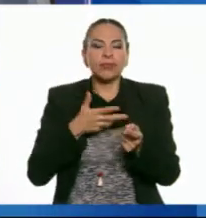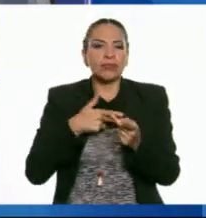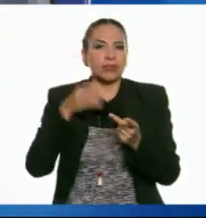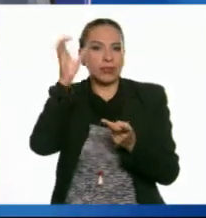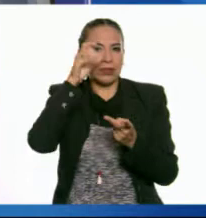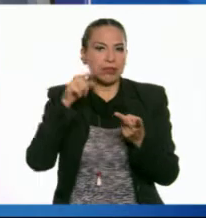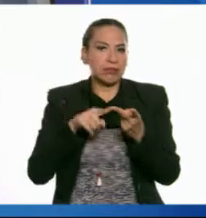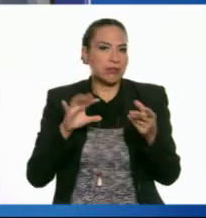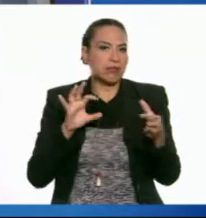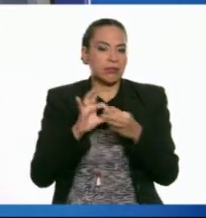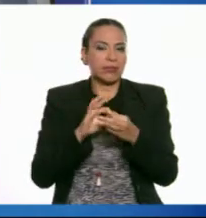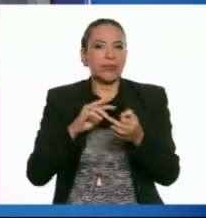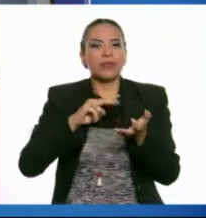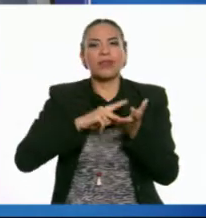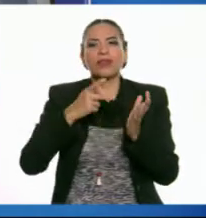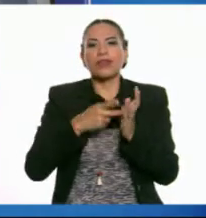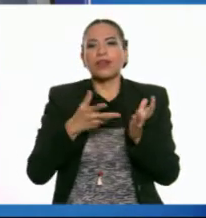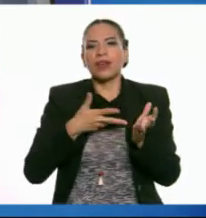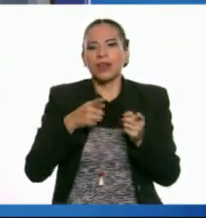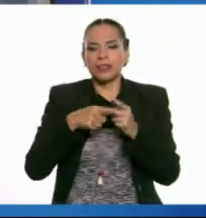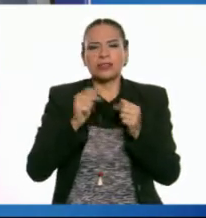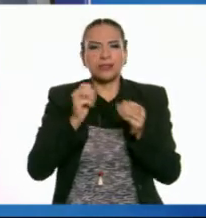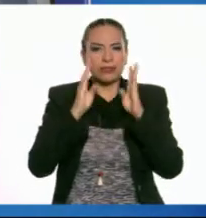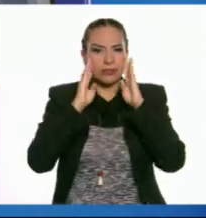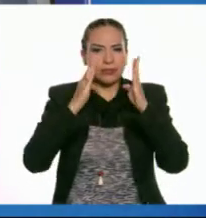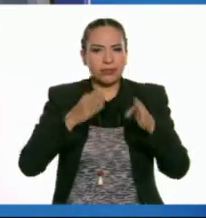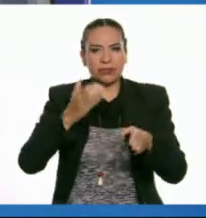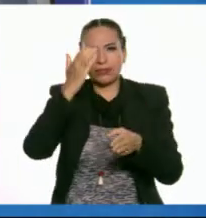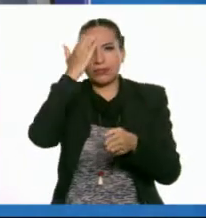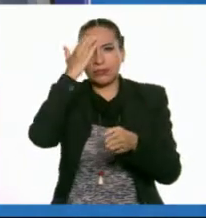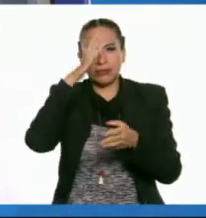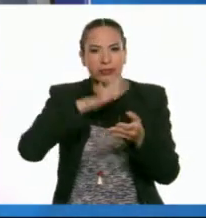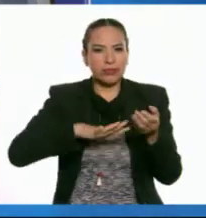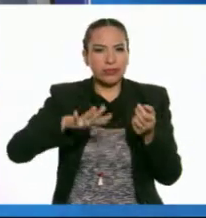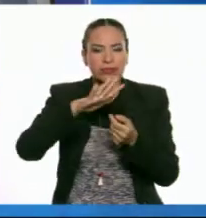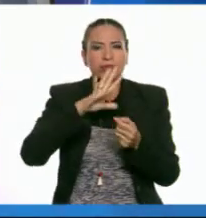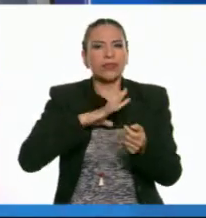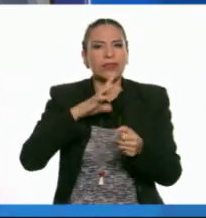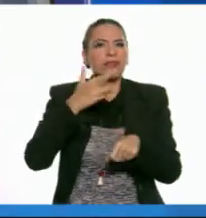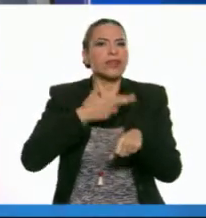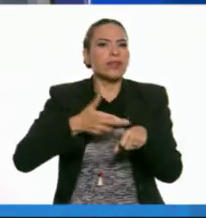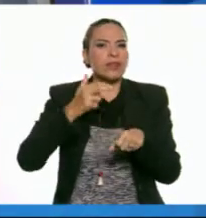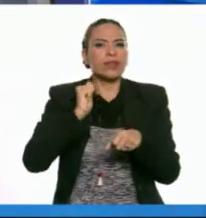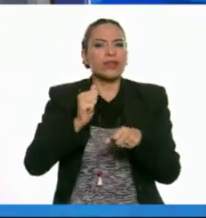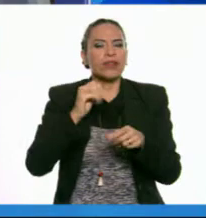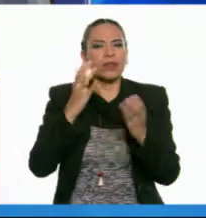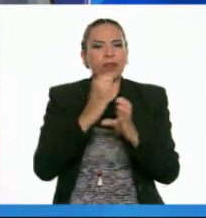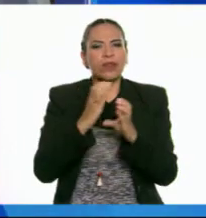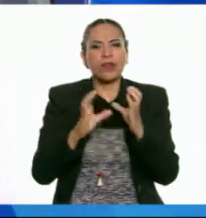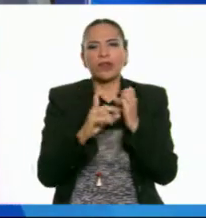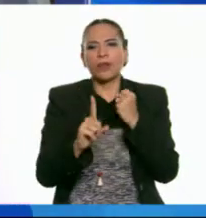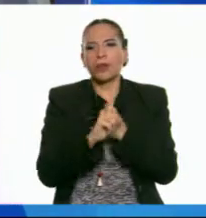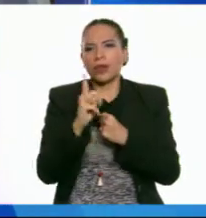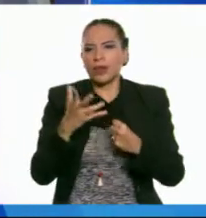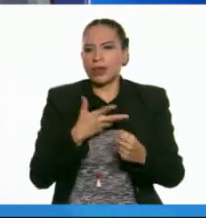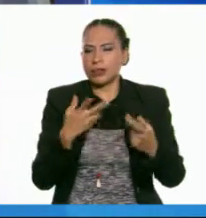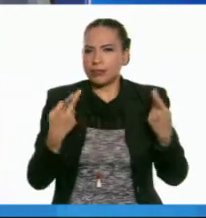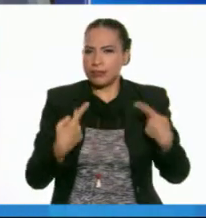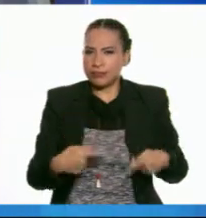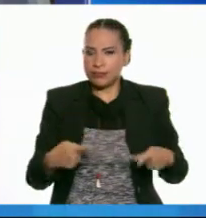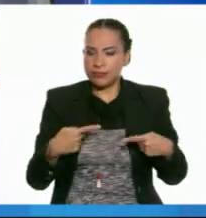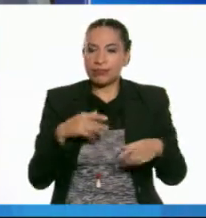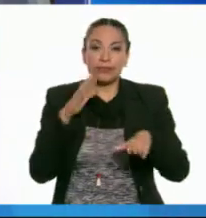ciencias. La ingeniería es una disciplina que utiliza el conocimiento científico para encontrar soluciones creativas a los problemas que enfrentan las personas.